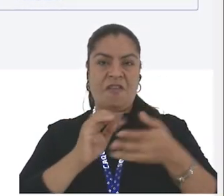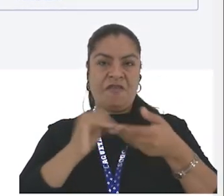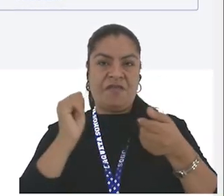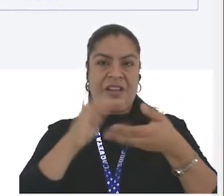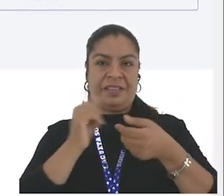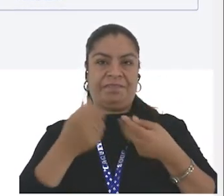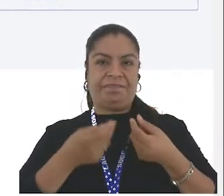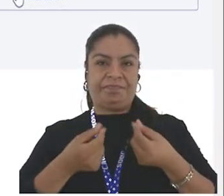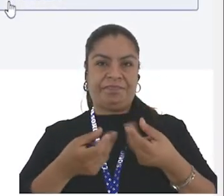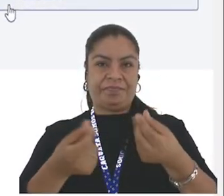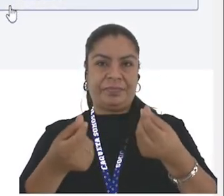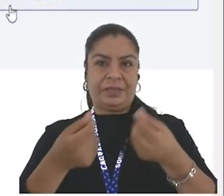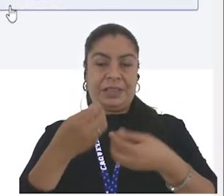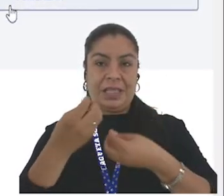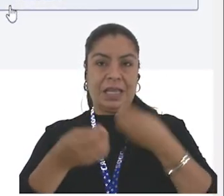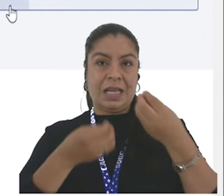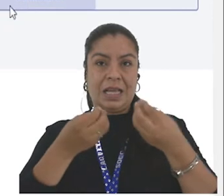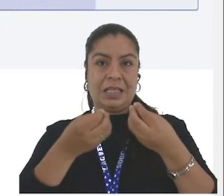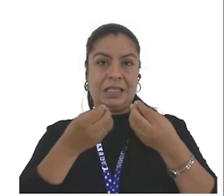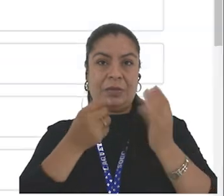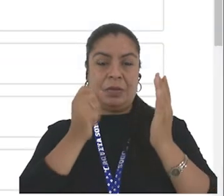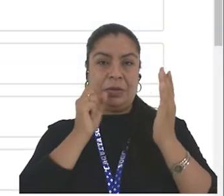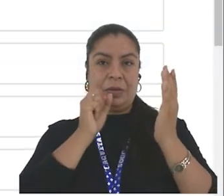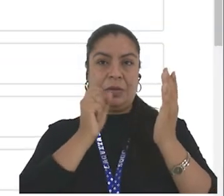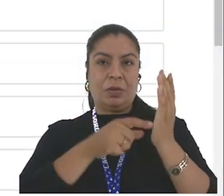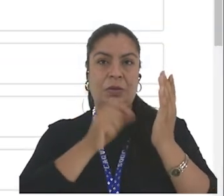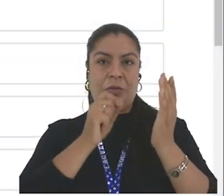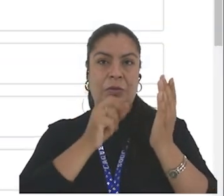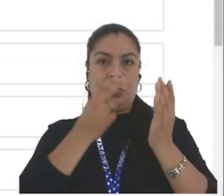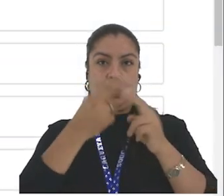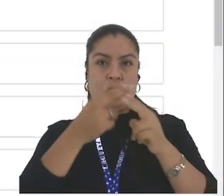para crear nuestra cuenta como usuario y damos clic en comenzar.